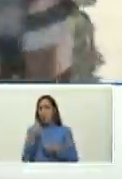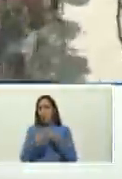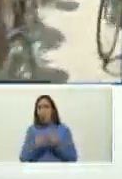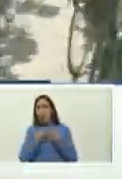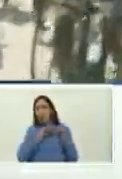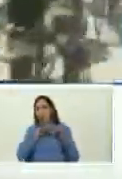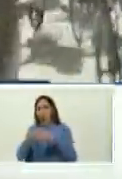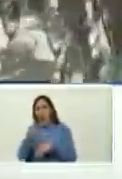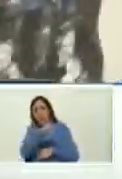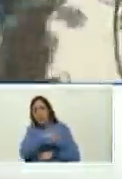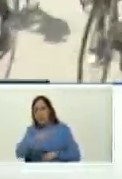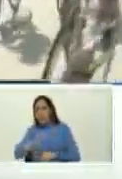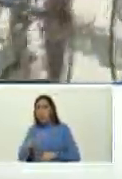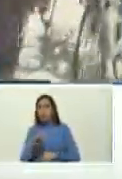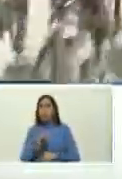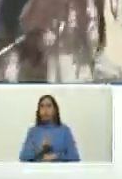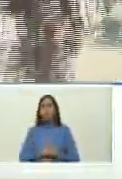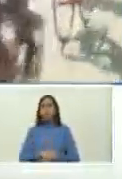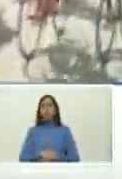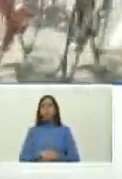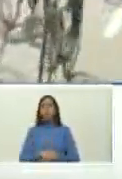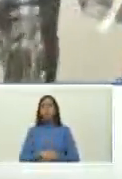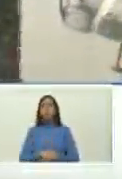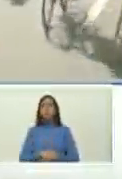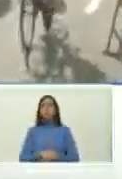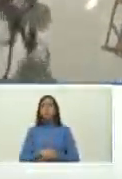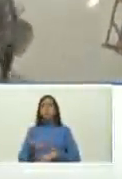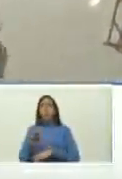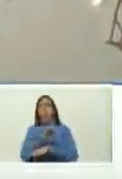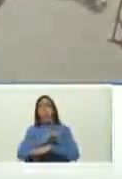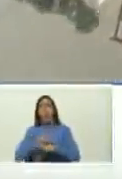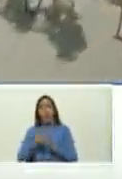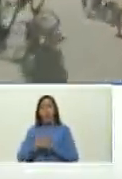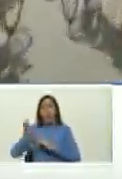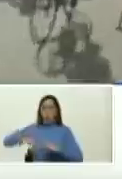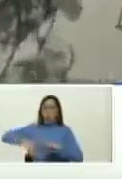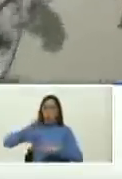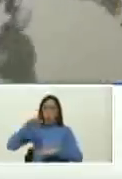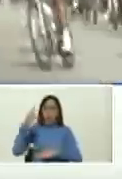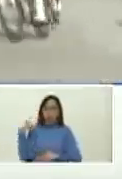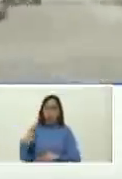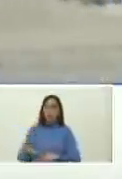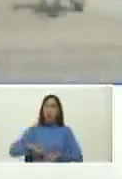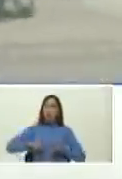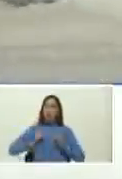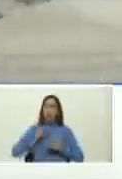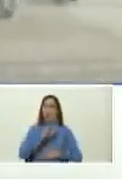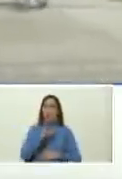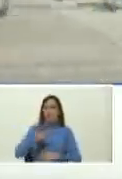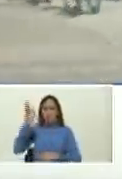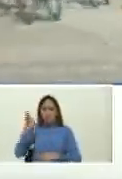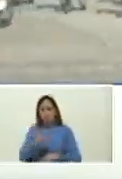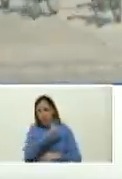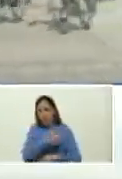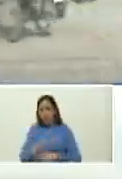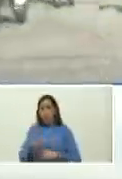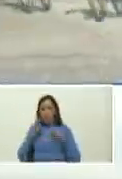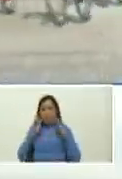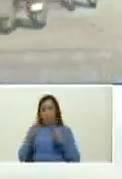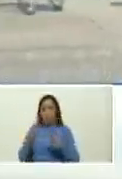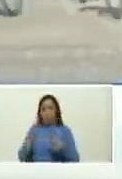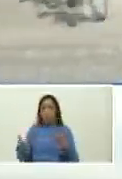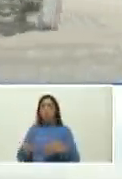gente a ir a los estadios la superliga de baloncesto tiene autorizado el 40% de público